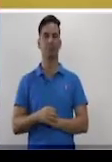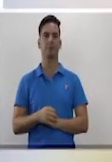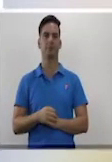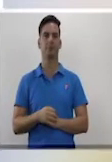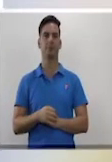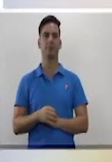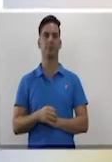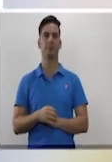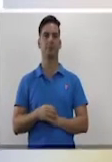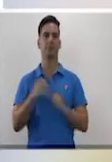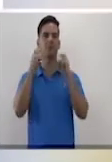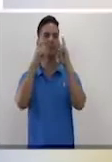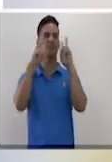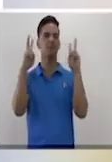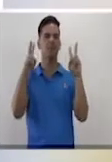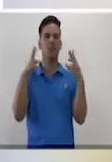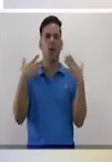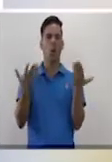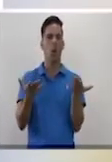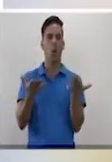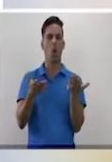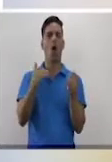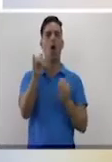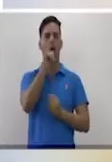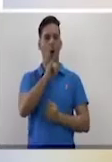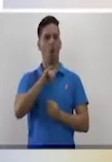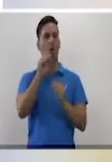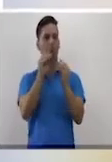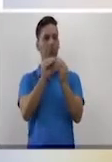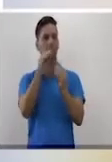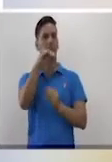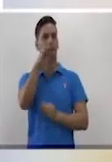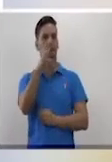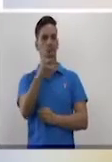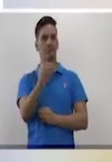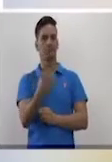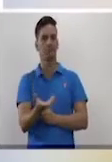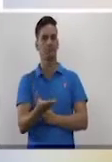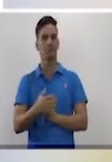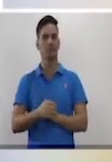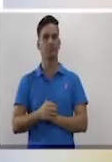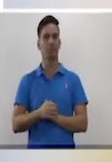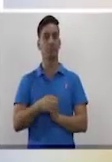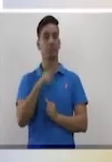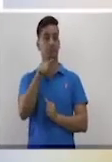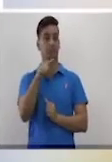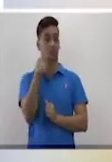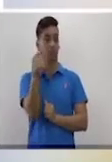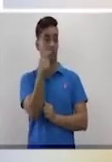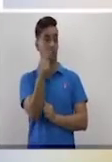la vida es matemática. No restes,